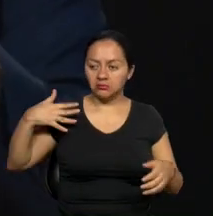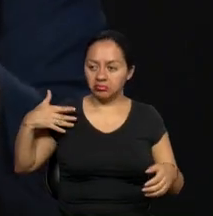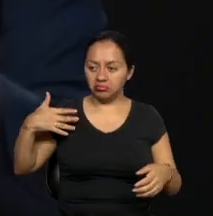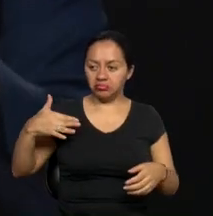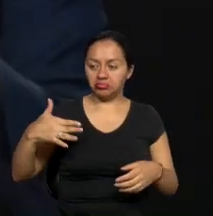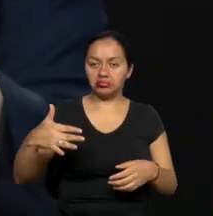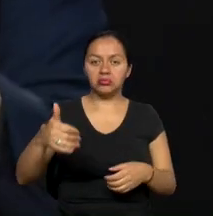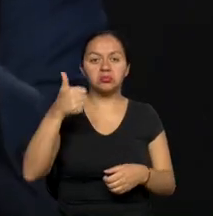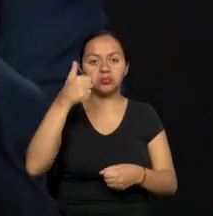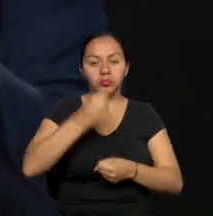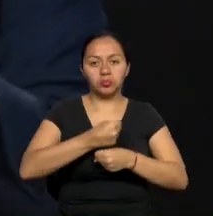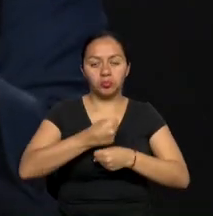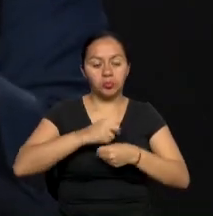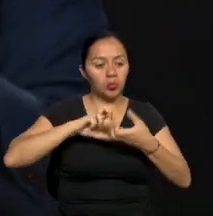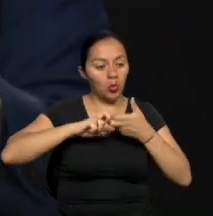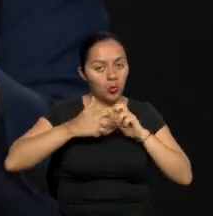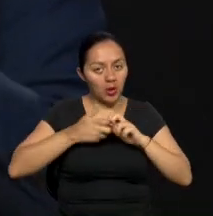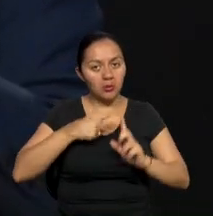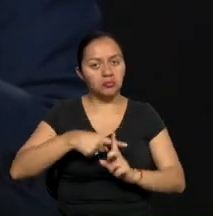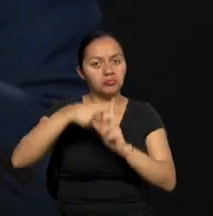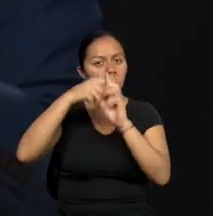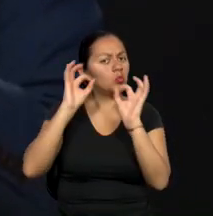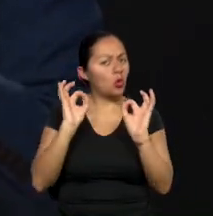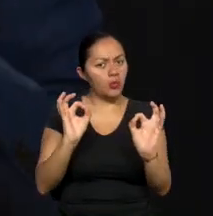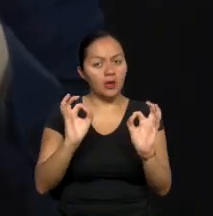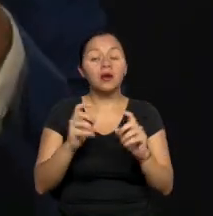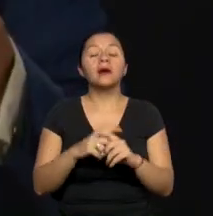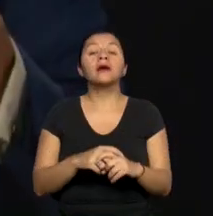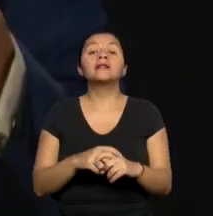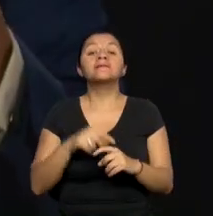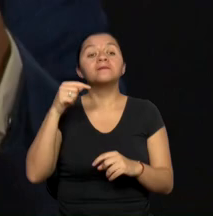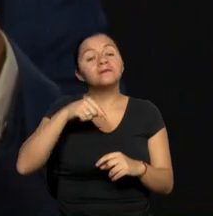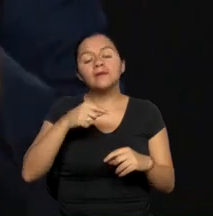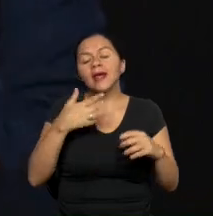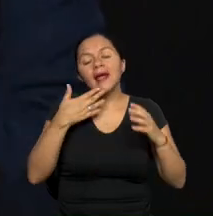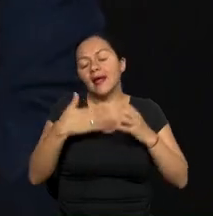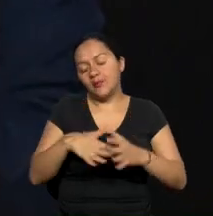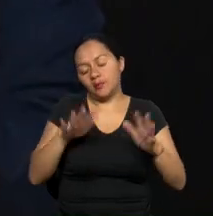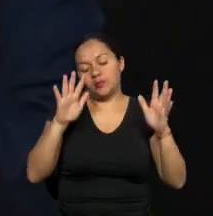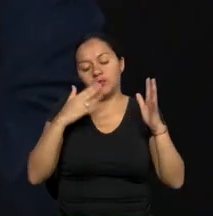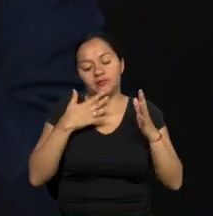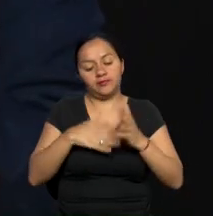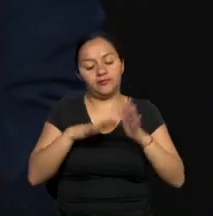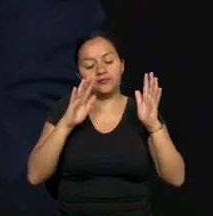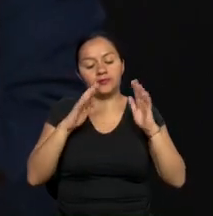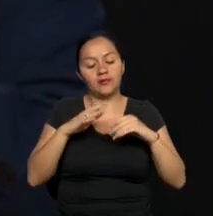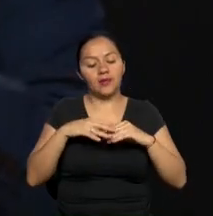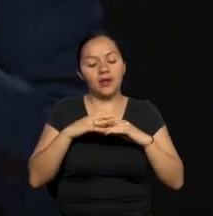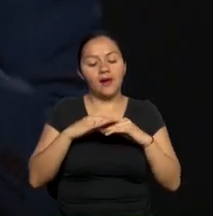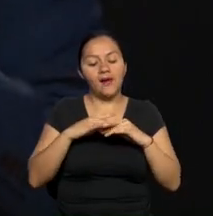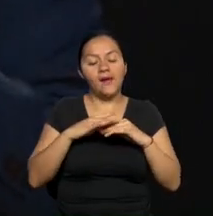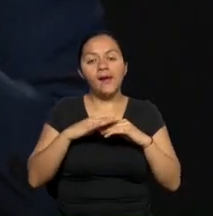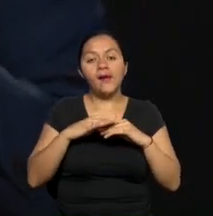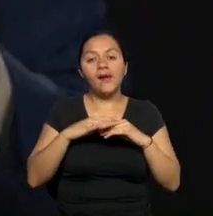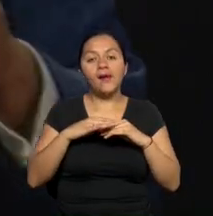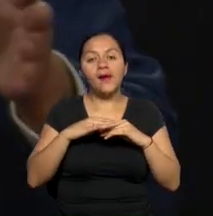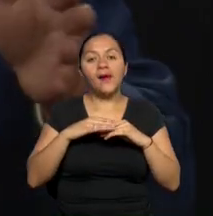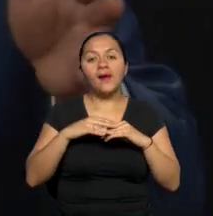tenemos ningún problema de operatividad y en el evento, que por